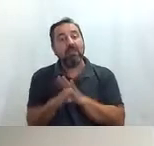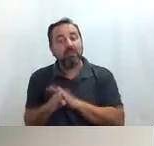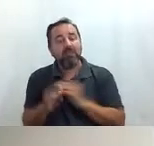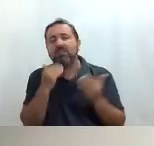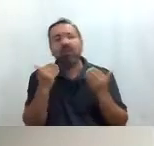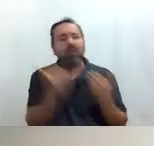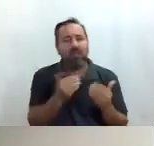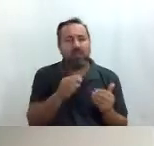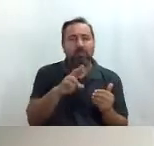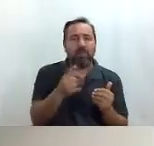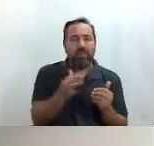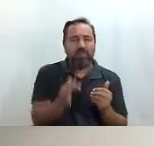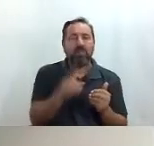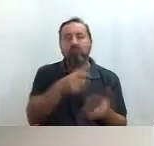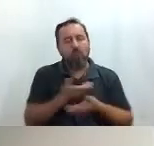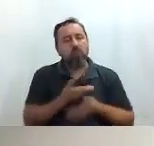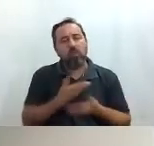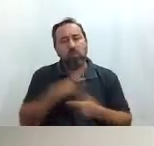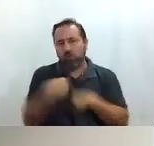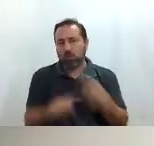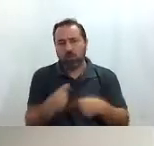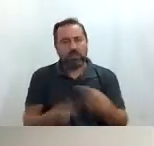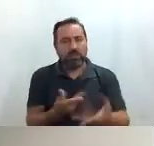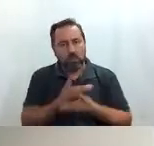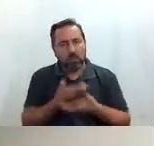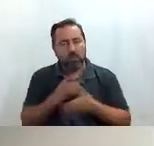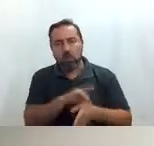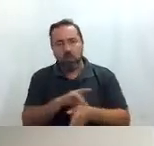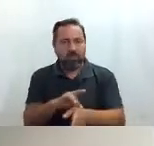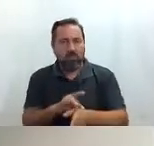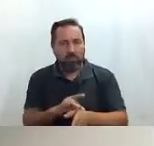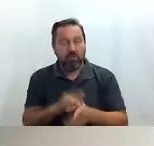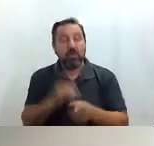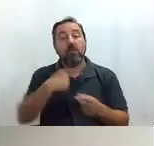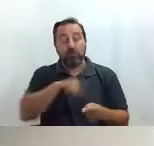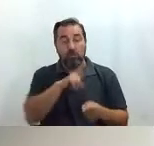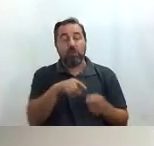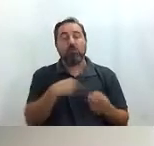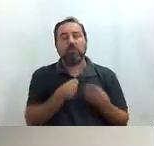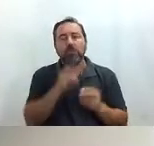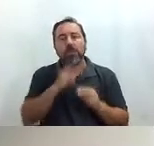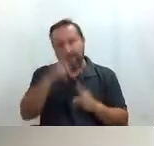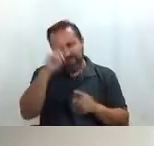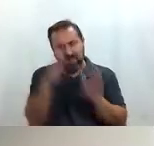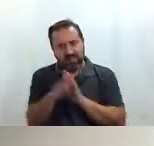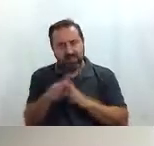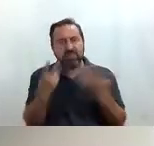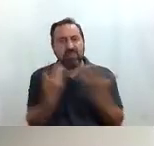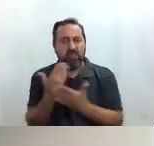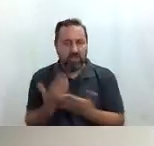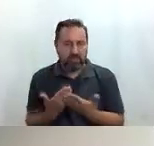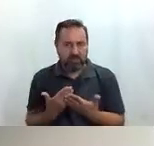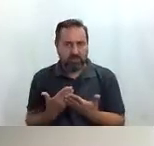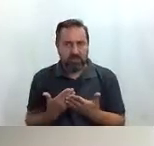a que Predif nos está ayudando todos los días y nos está orientando con ellos hemos hecho la guía Madrid accesible en siete días que